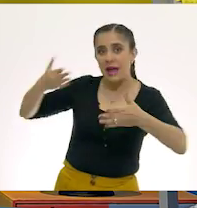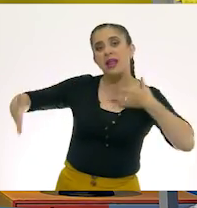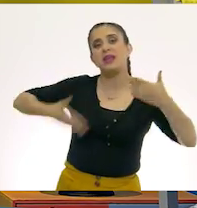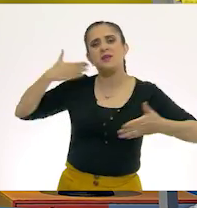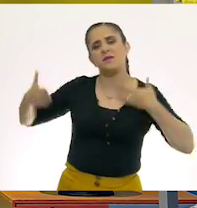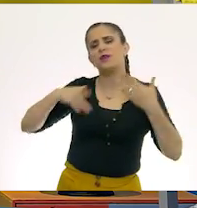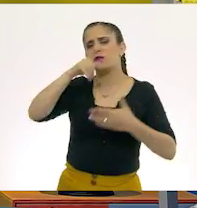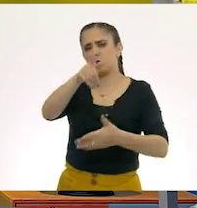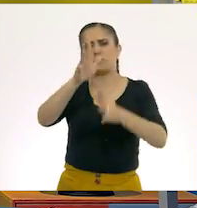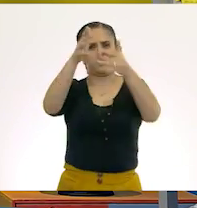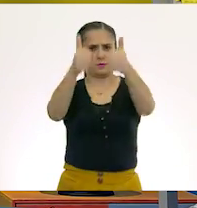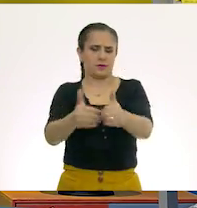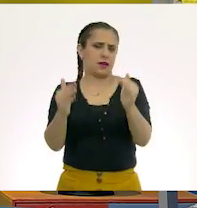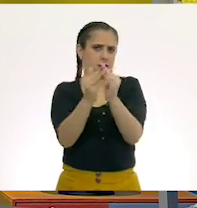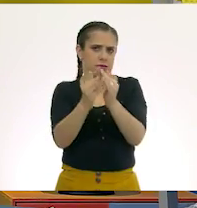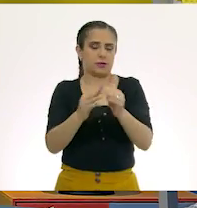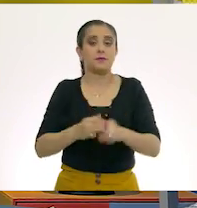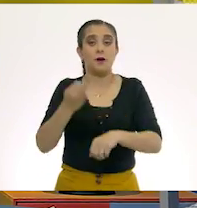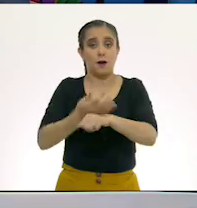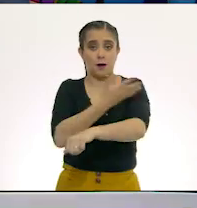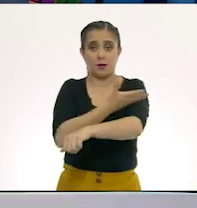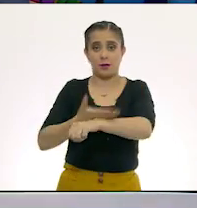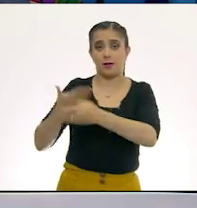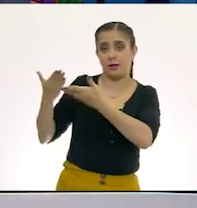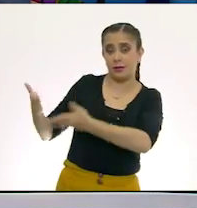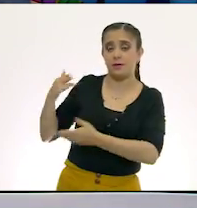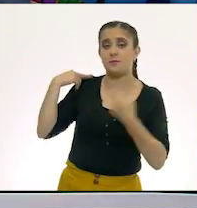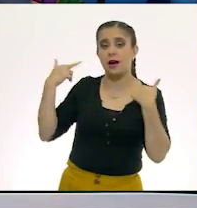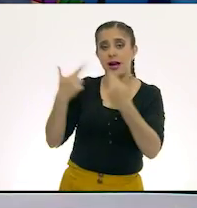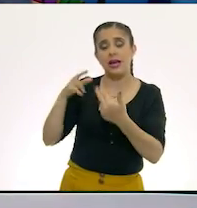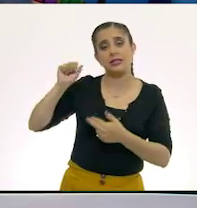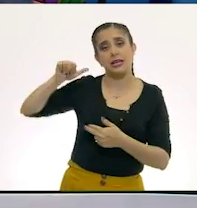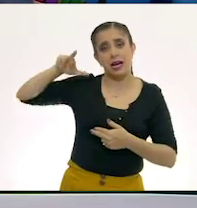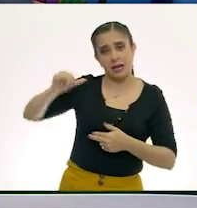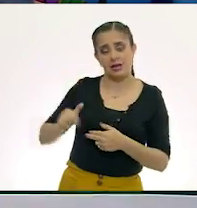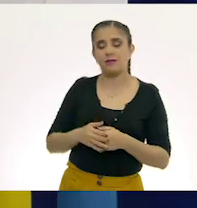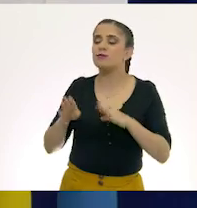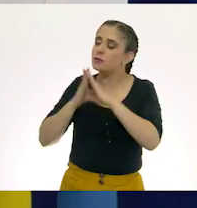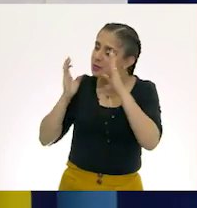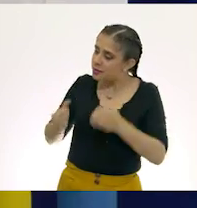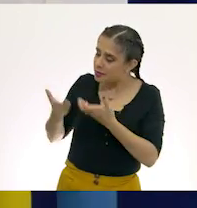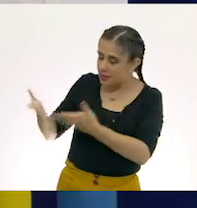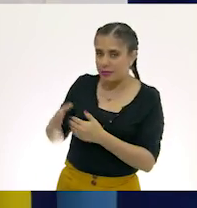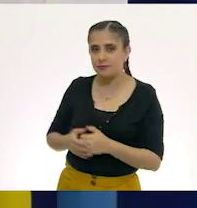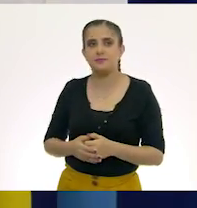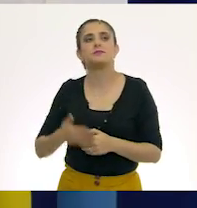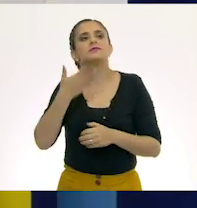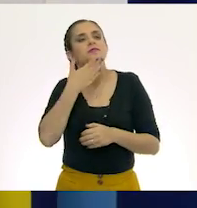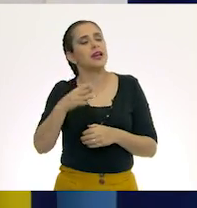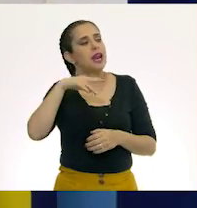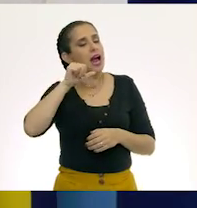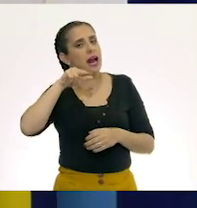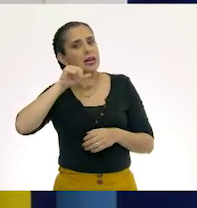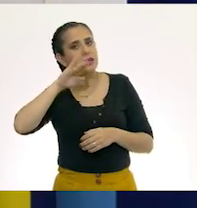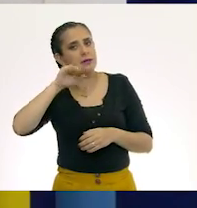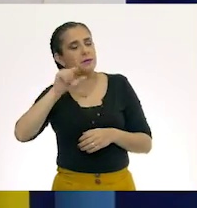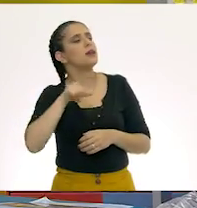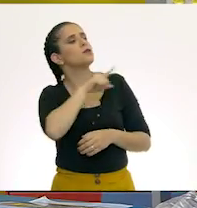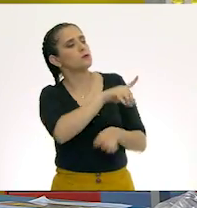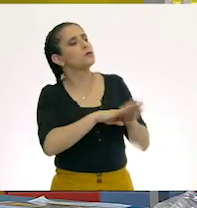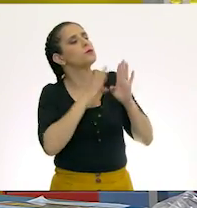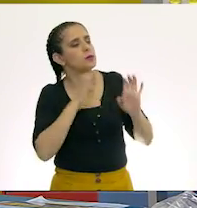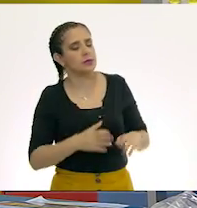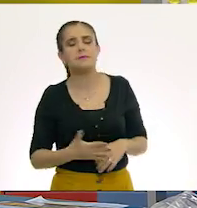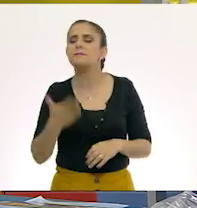hogares. Y hoy para esto nos acompaña la maestra Sara Negrete. Maestra Sara, ¿cómo le va? Muy bien, Aníbalo. Muy bien,